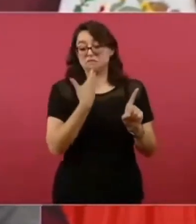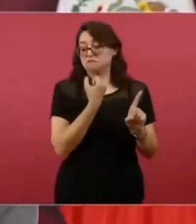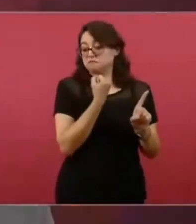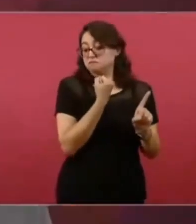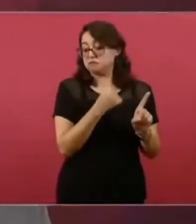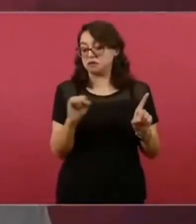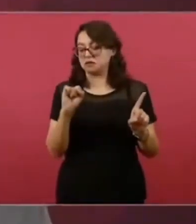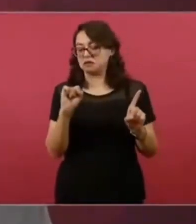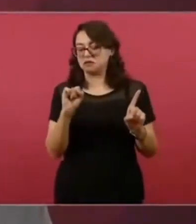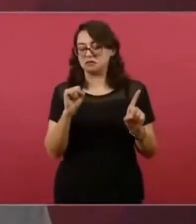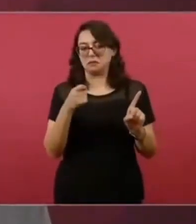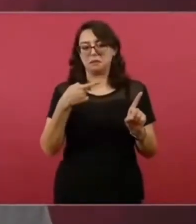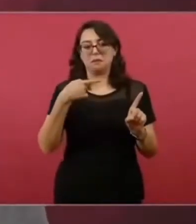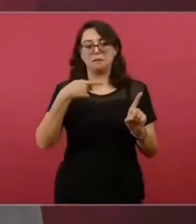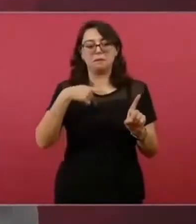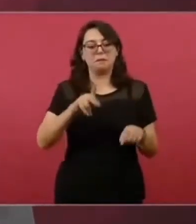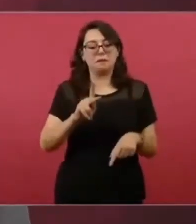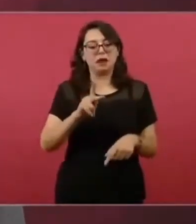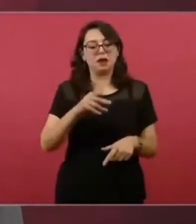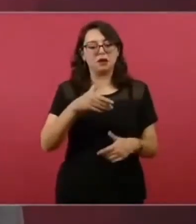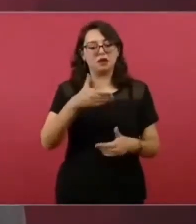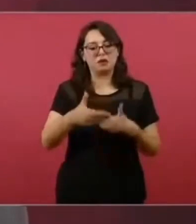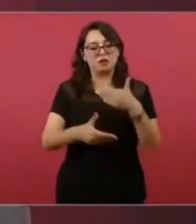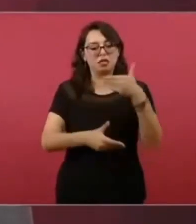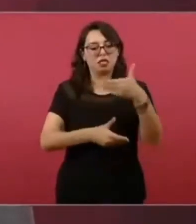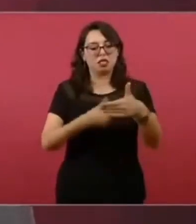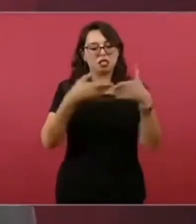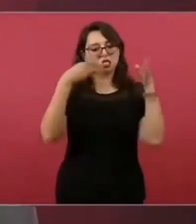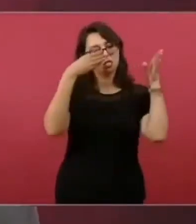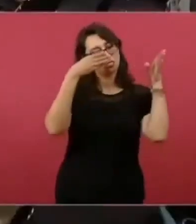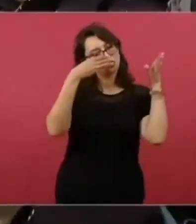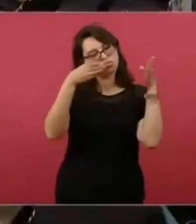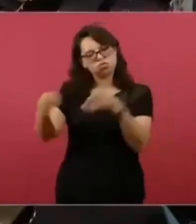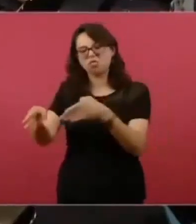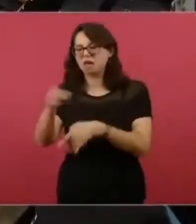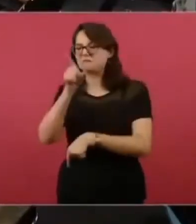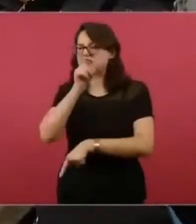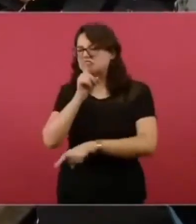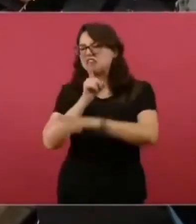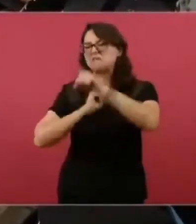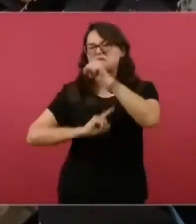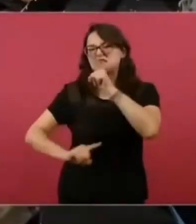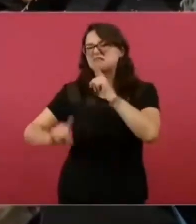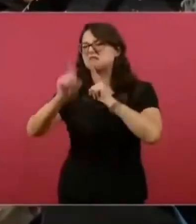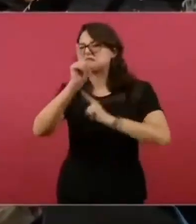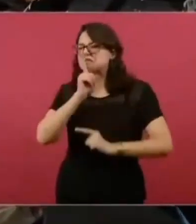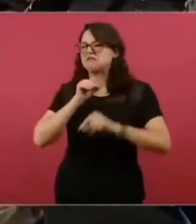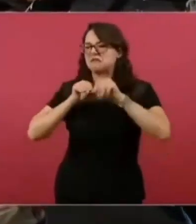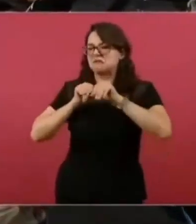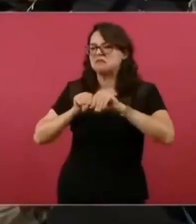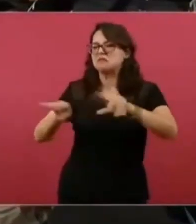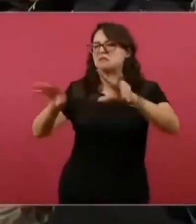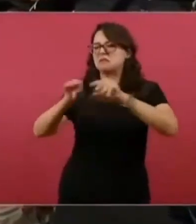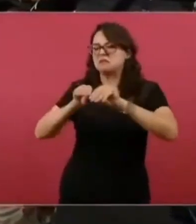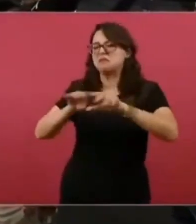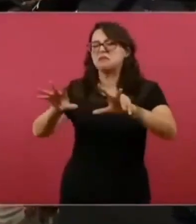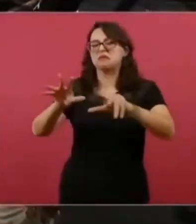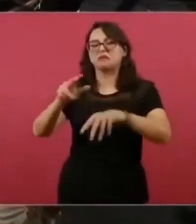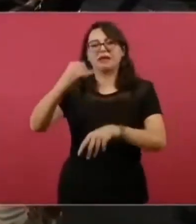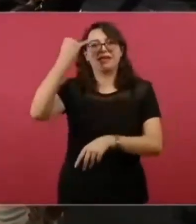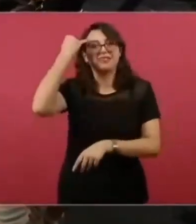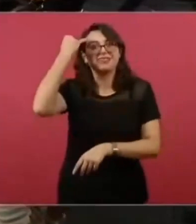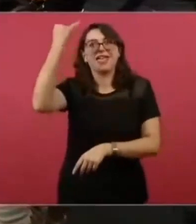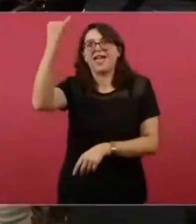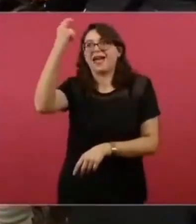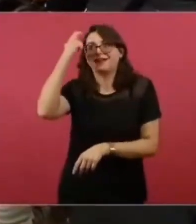por entero a la mentira, pierde hasta la imaginación y el talento. Y así